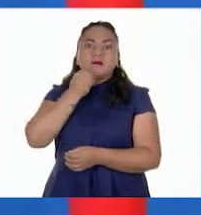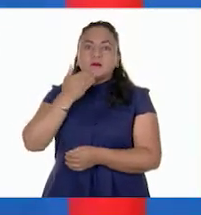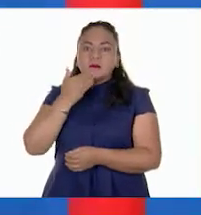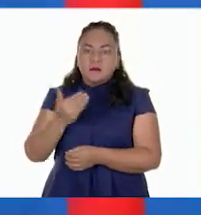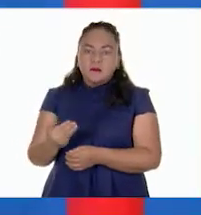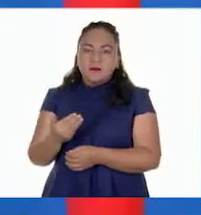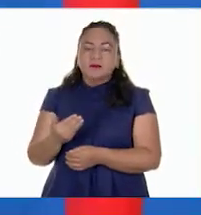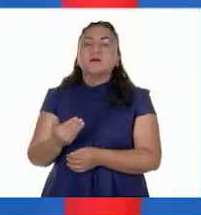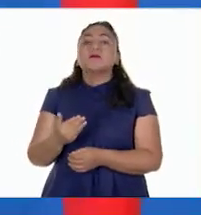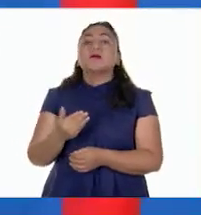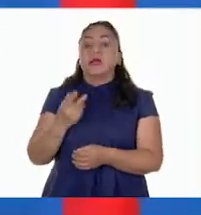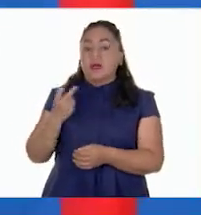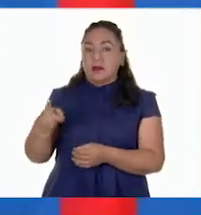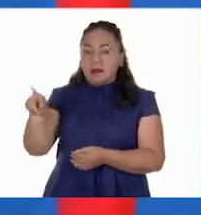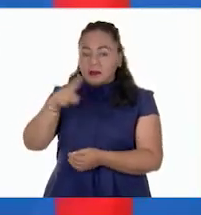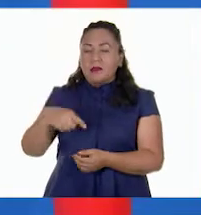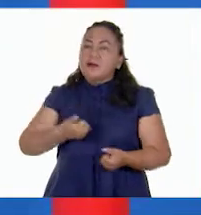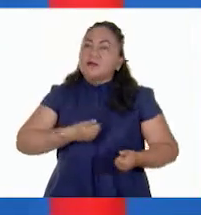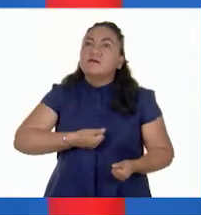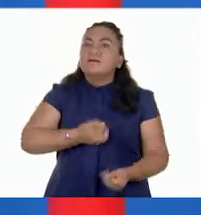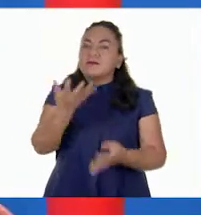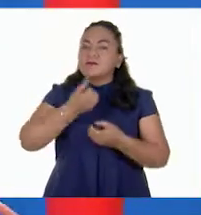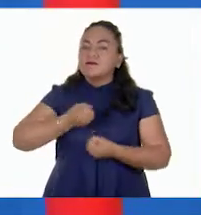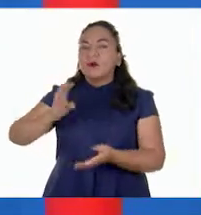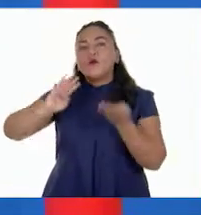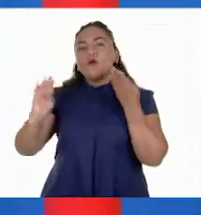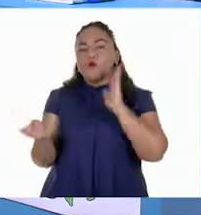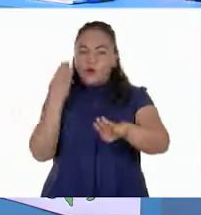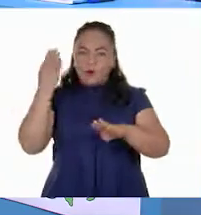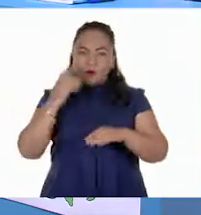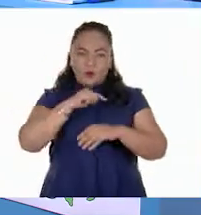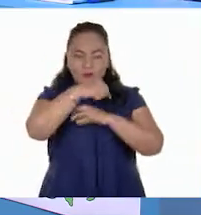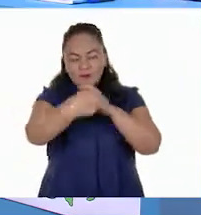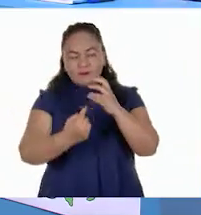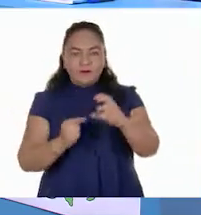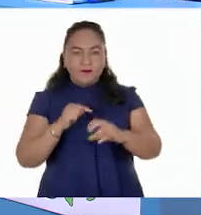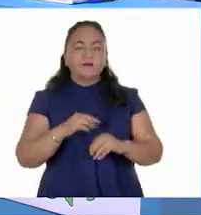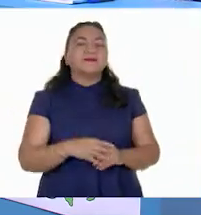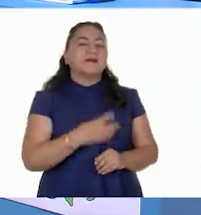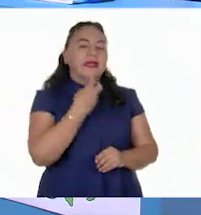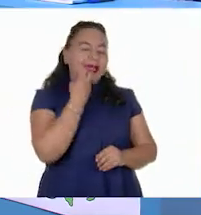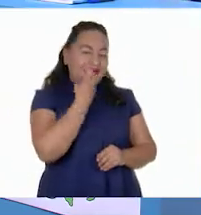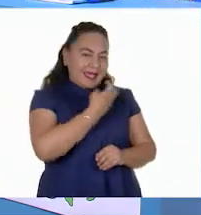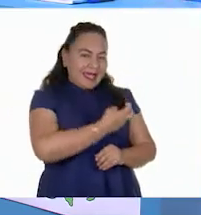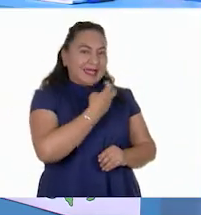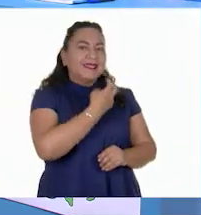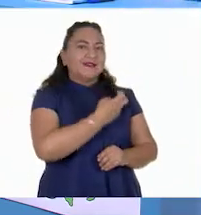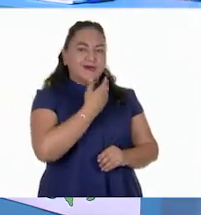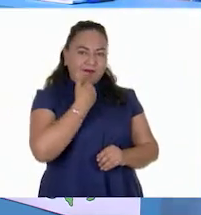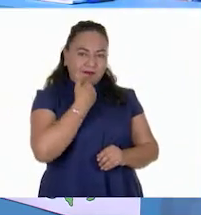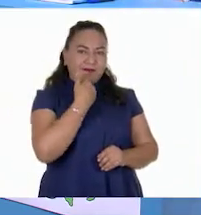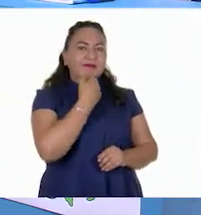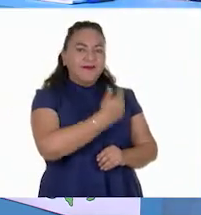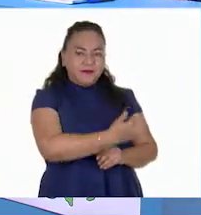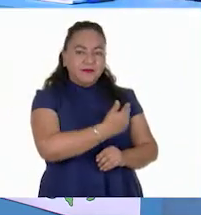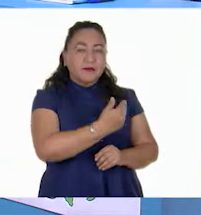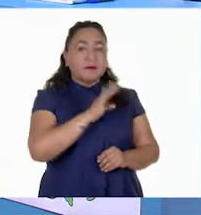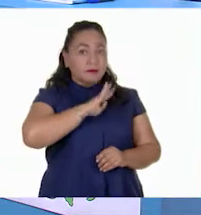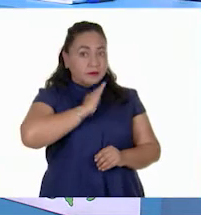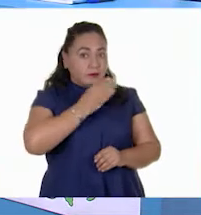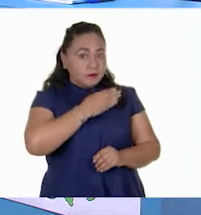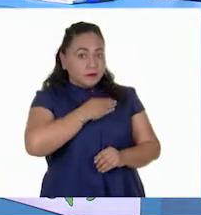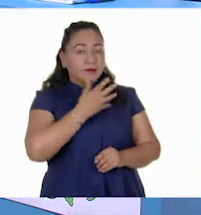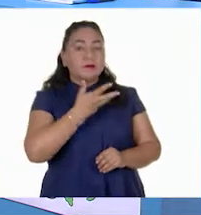y sus productos los comercializaron en todo el mundo. ¡Excelente planteamiento! De España